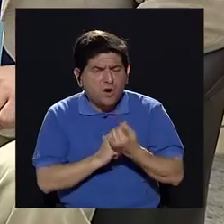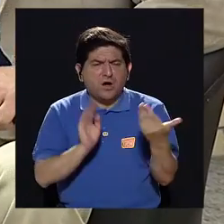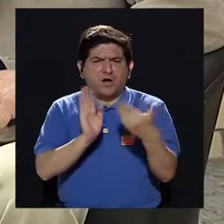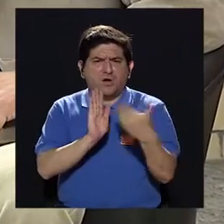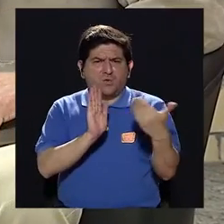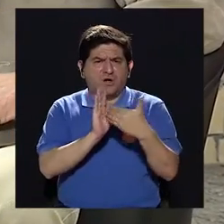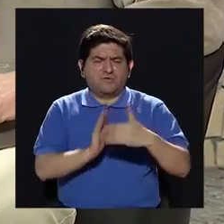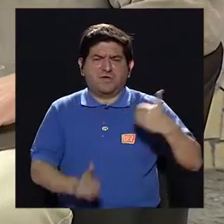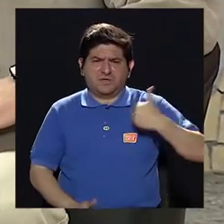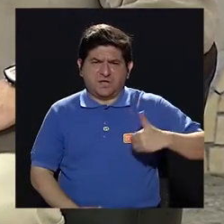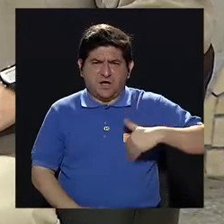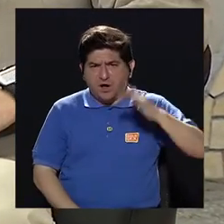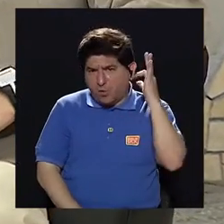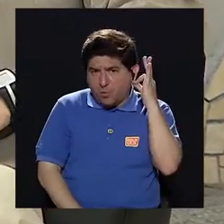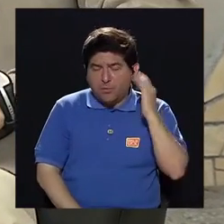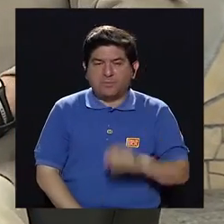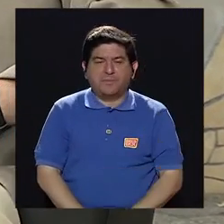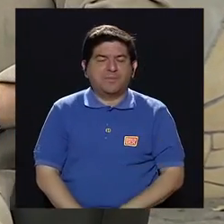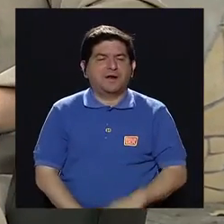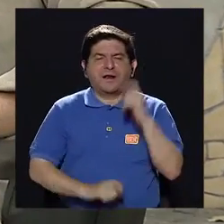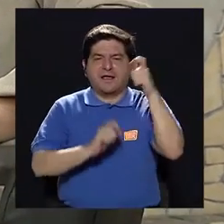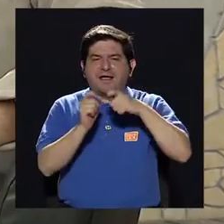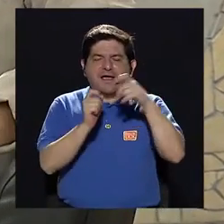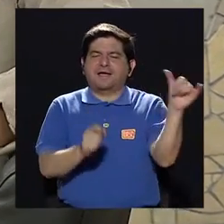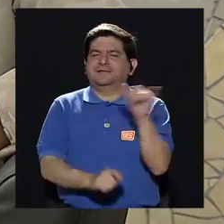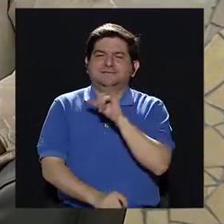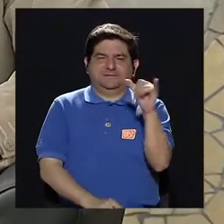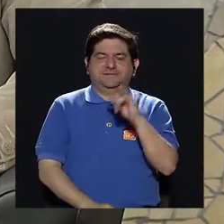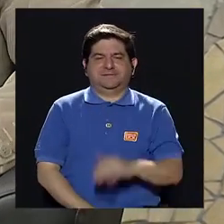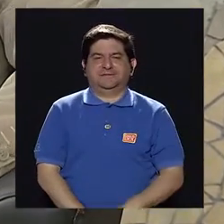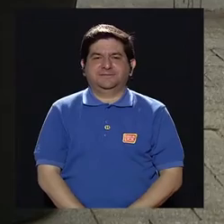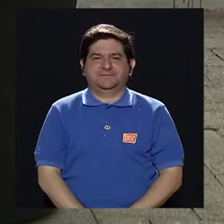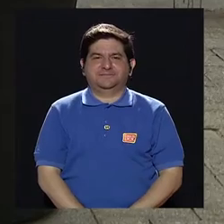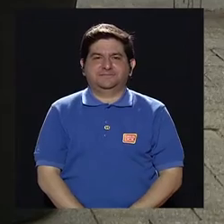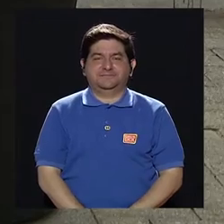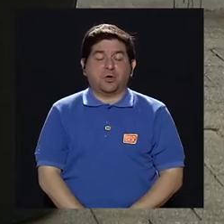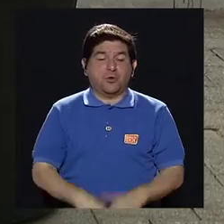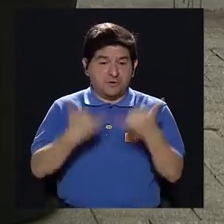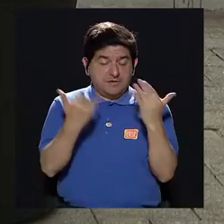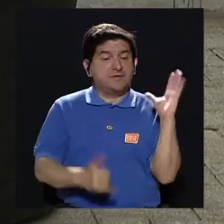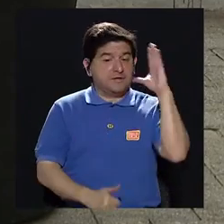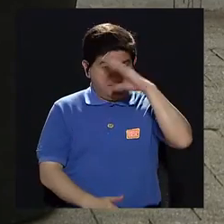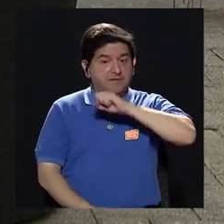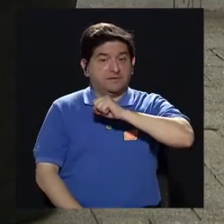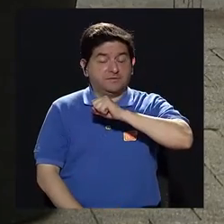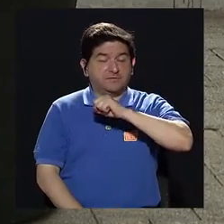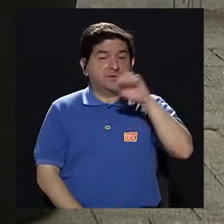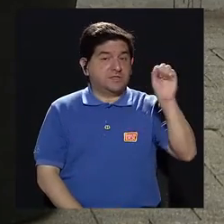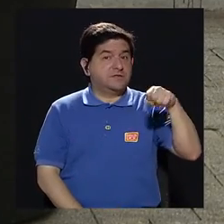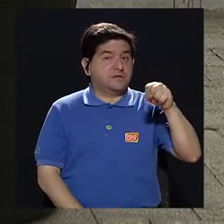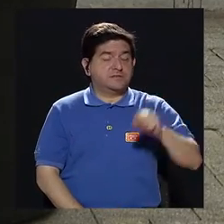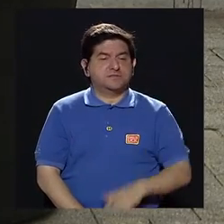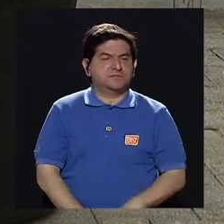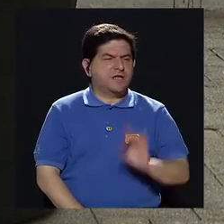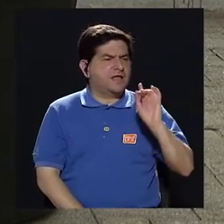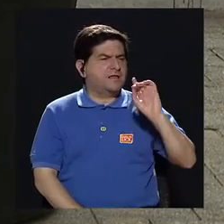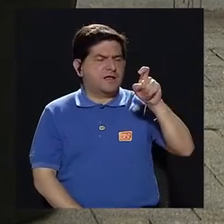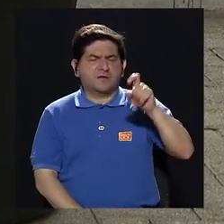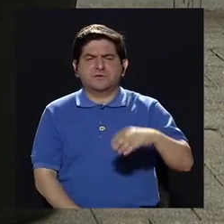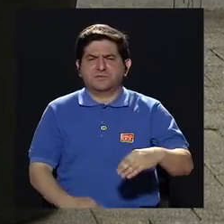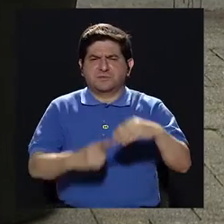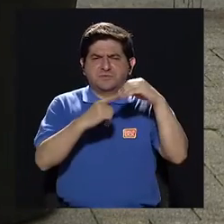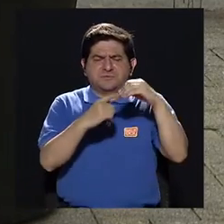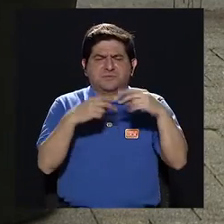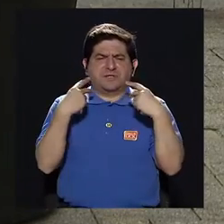misma manera o afecta más a hombres y mujeres? No, es exactamente igual. Lo que sí se ha notado es que se